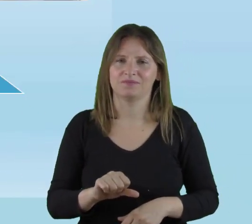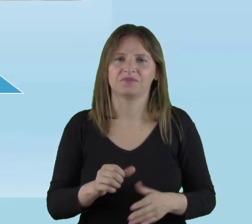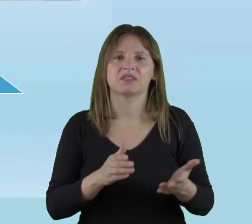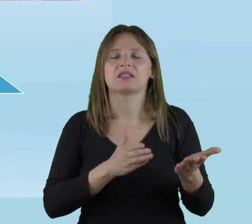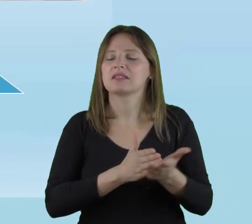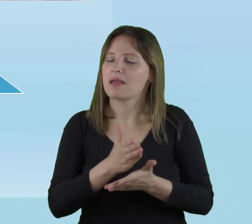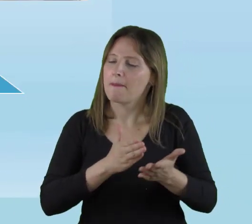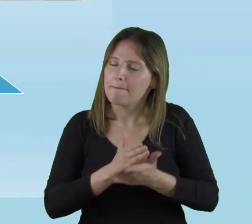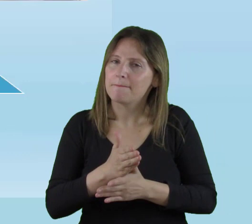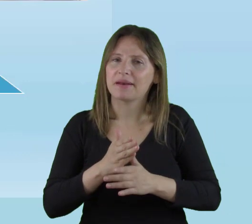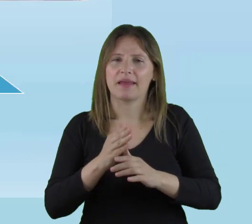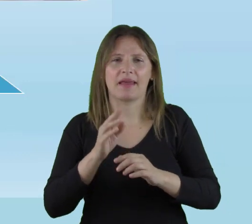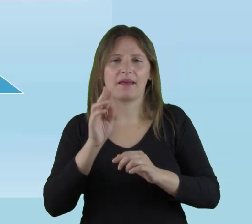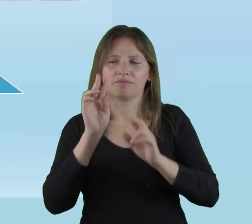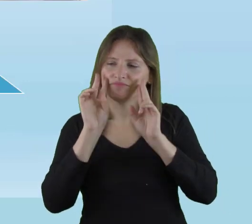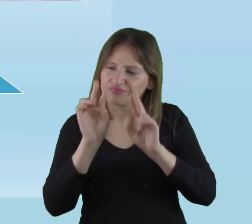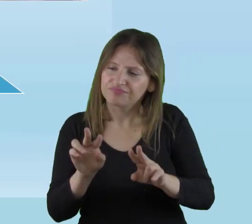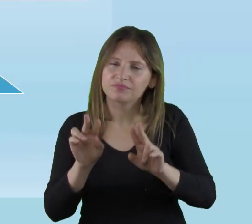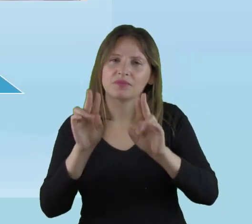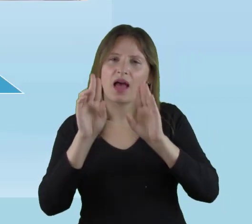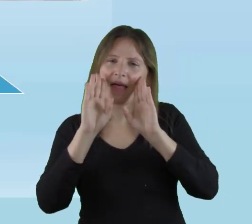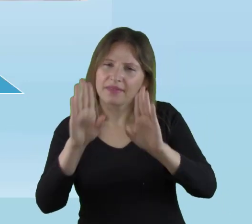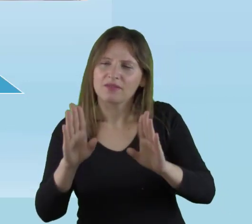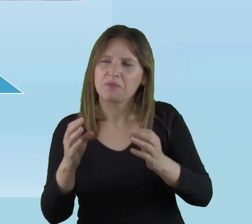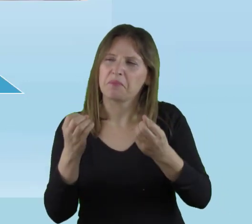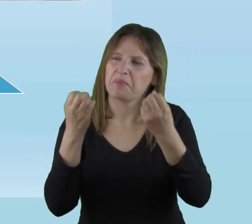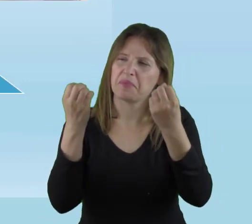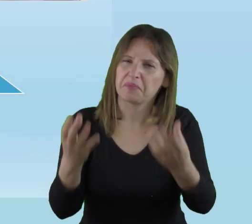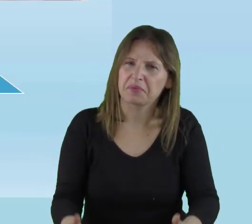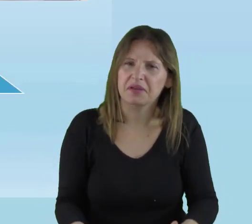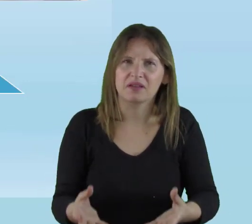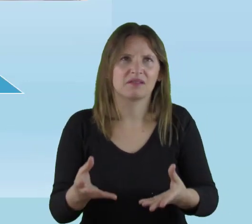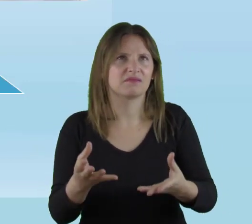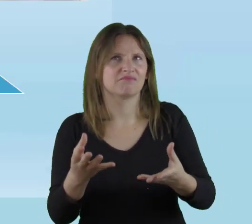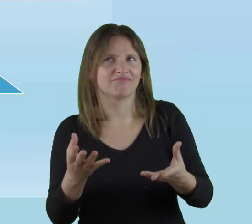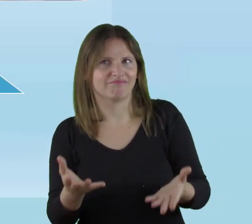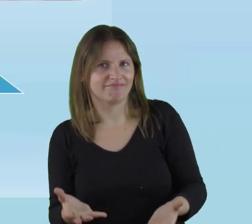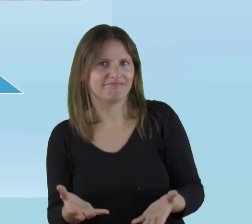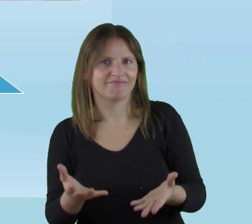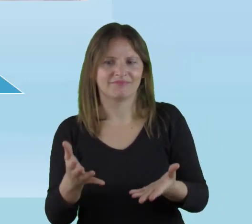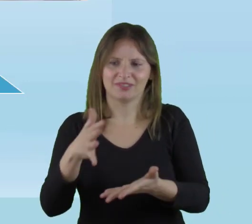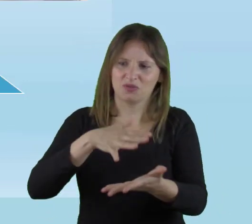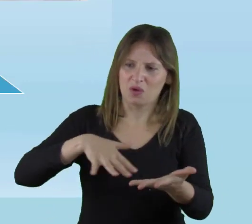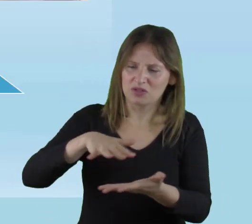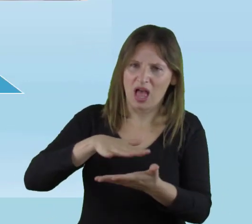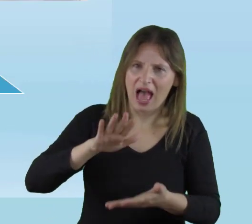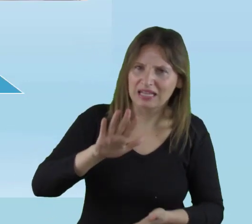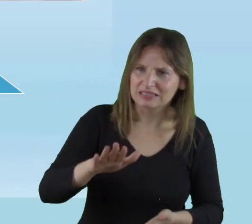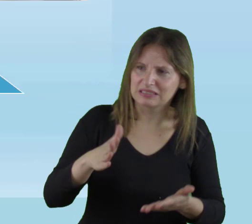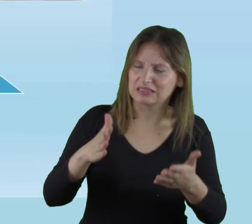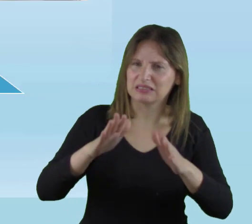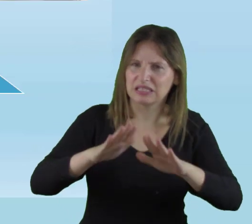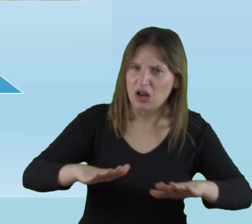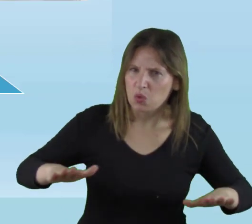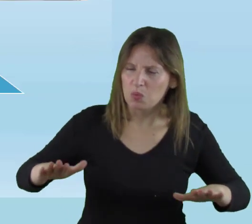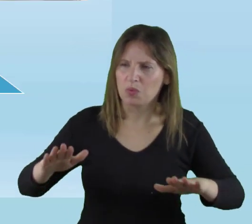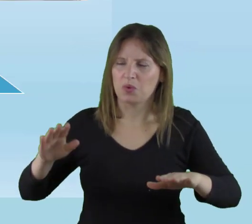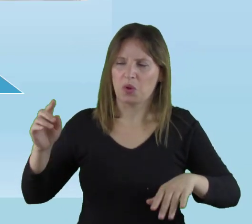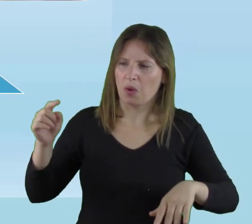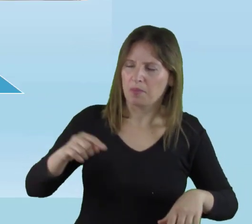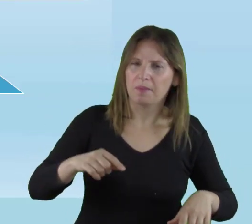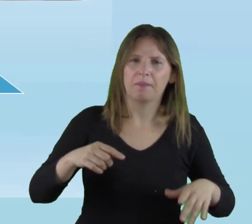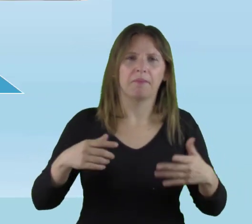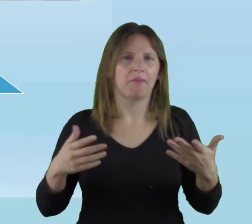Siempre tendremos que estar analizando por qué, por qué se está dando esta